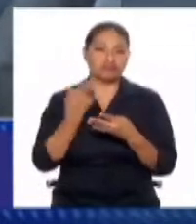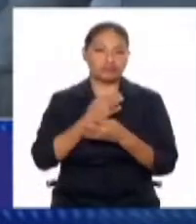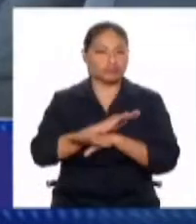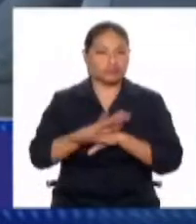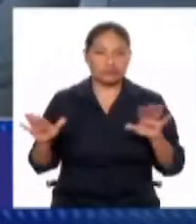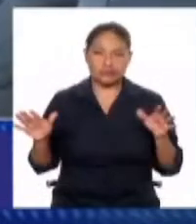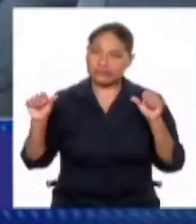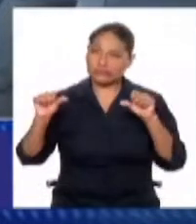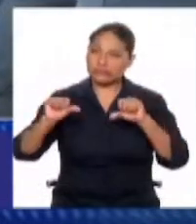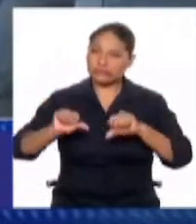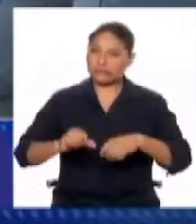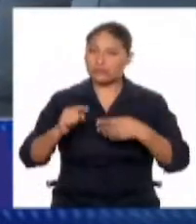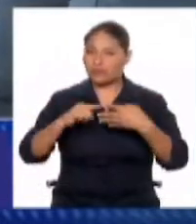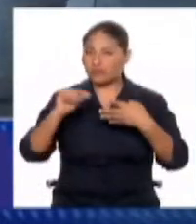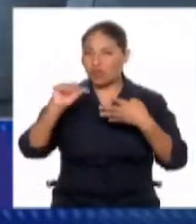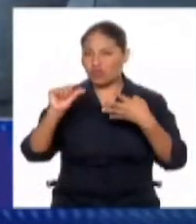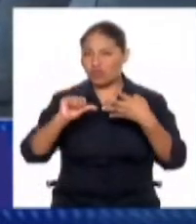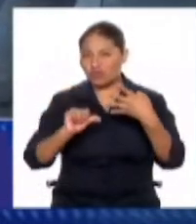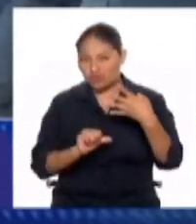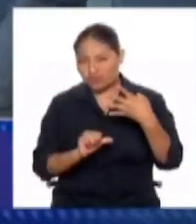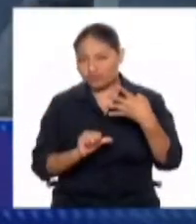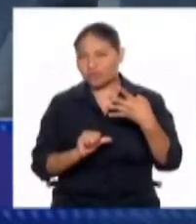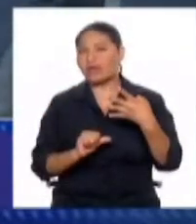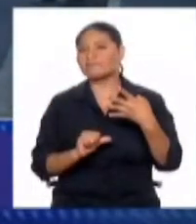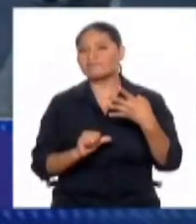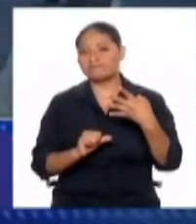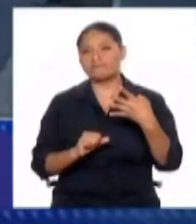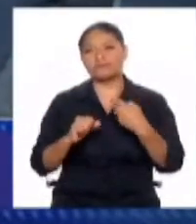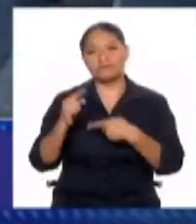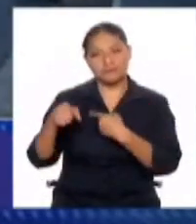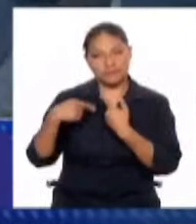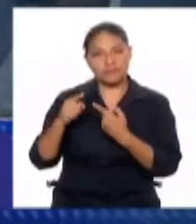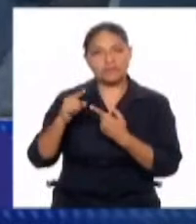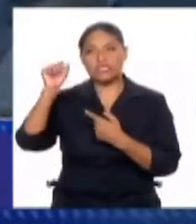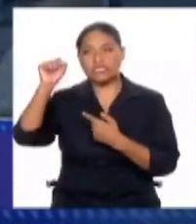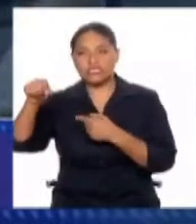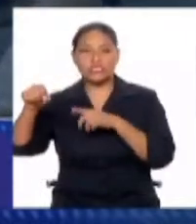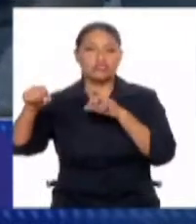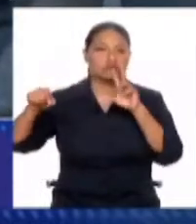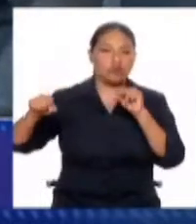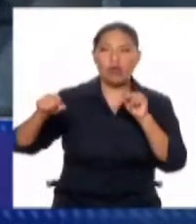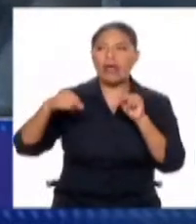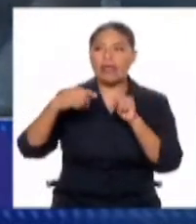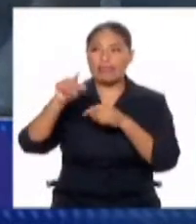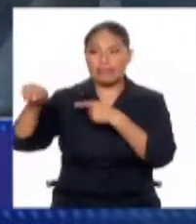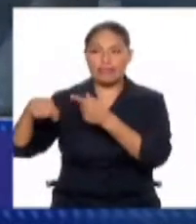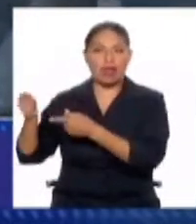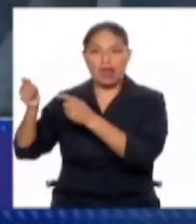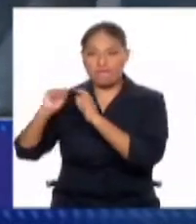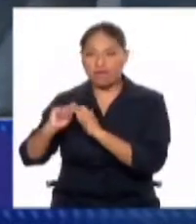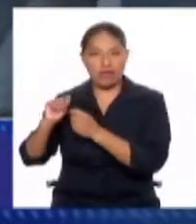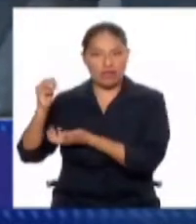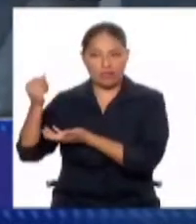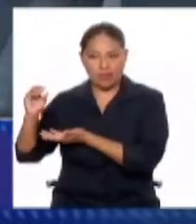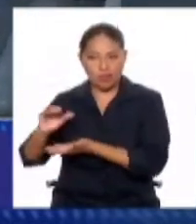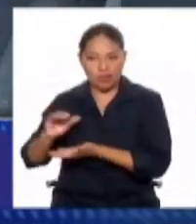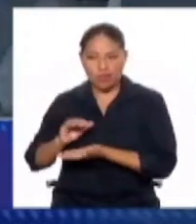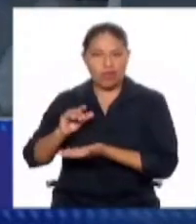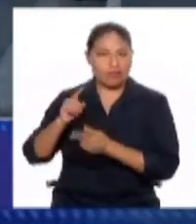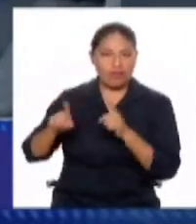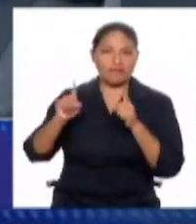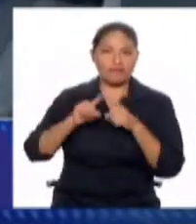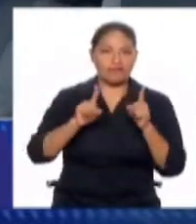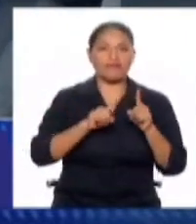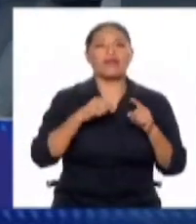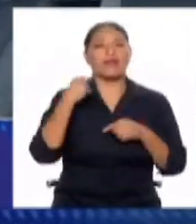cayendo una a una, ¿no? Y que ahora, de acuerdo a la posición de la fiscalía y en el transcurso de los meses,